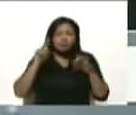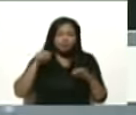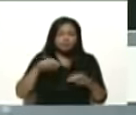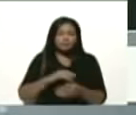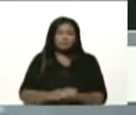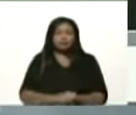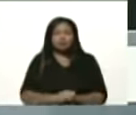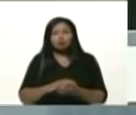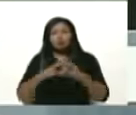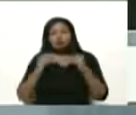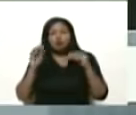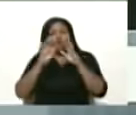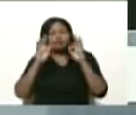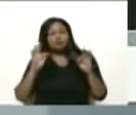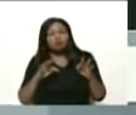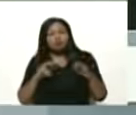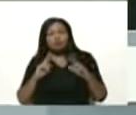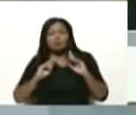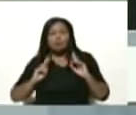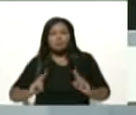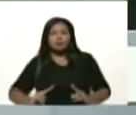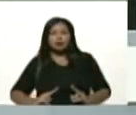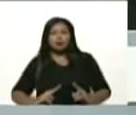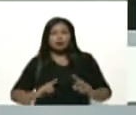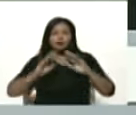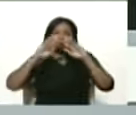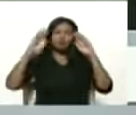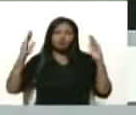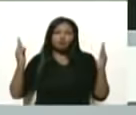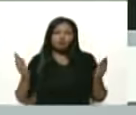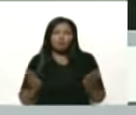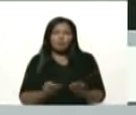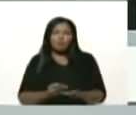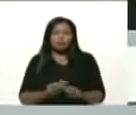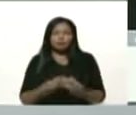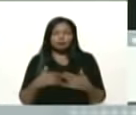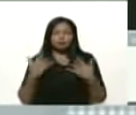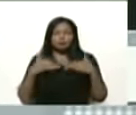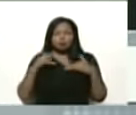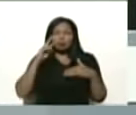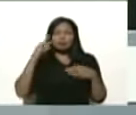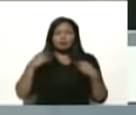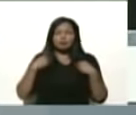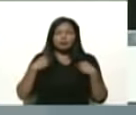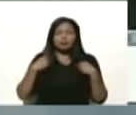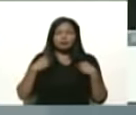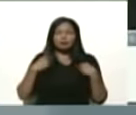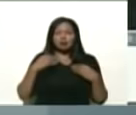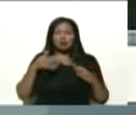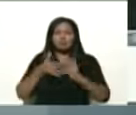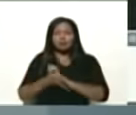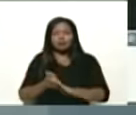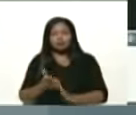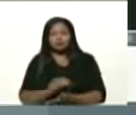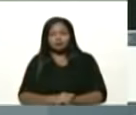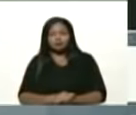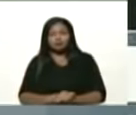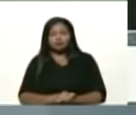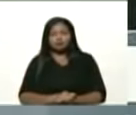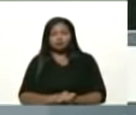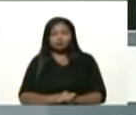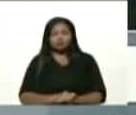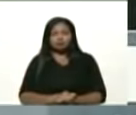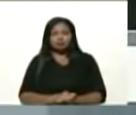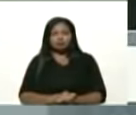especie humana en el planeta, es alarmante lo que está sucediendo, la sequía del